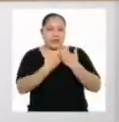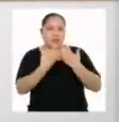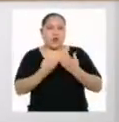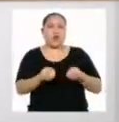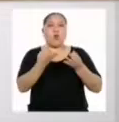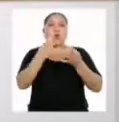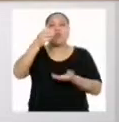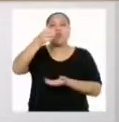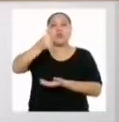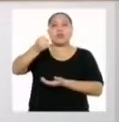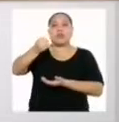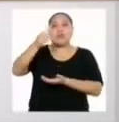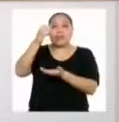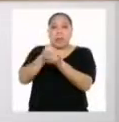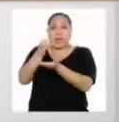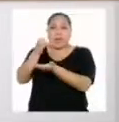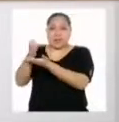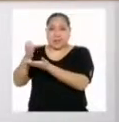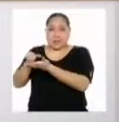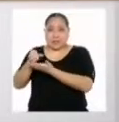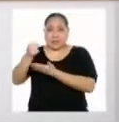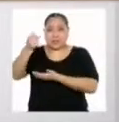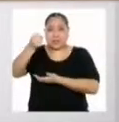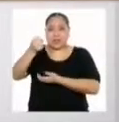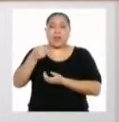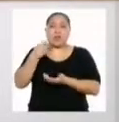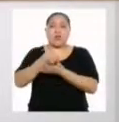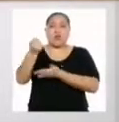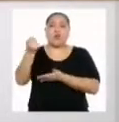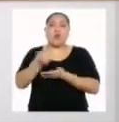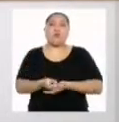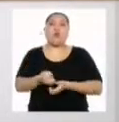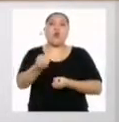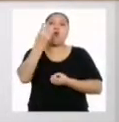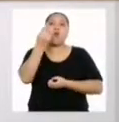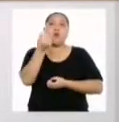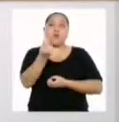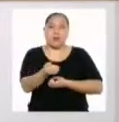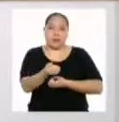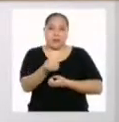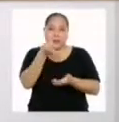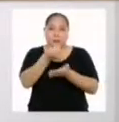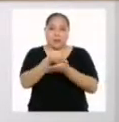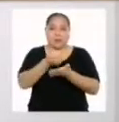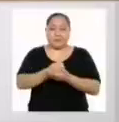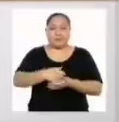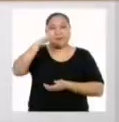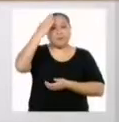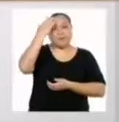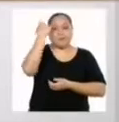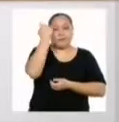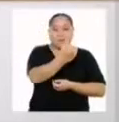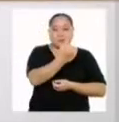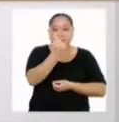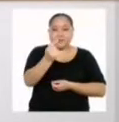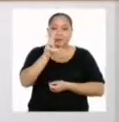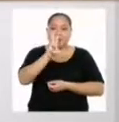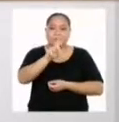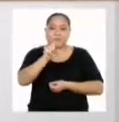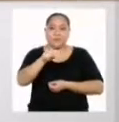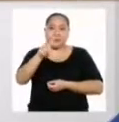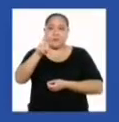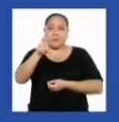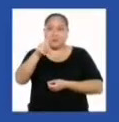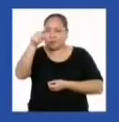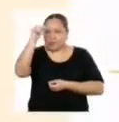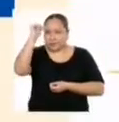cantidad de tarros de leche que se compra y el monto a pagar. Sabiendo que cada tarros de leche cuesta 3 soles con 20 céntimos,